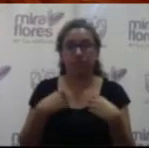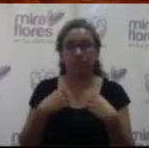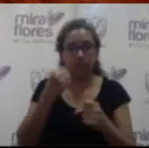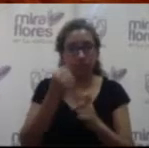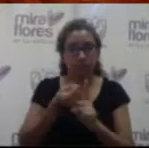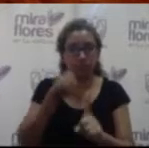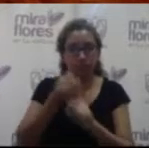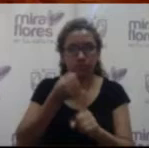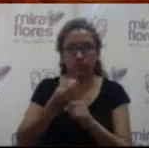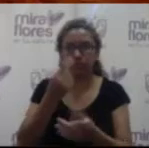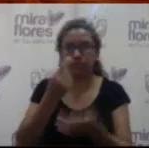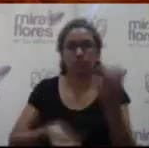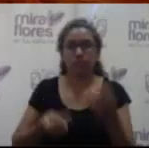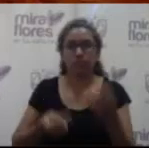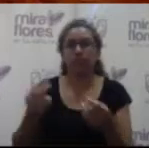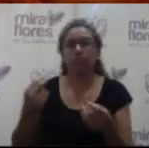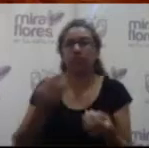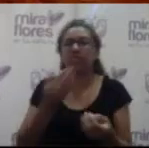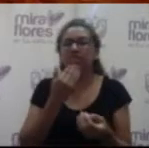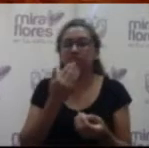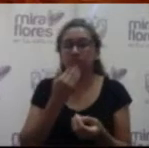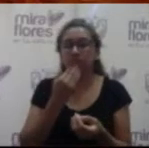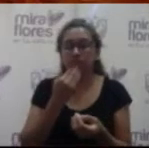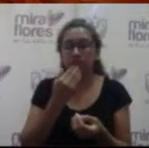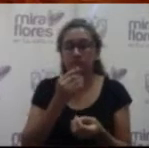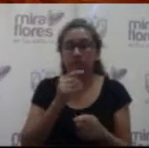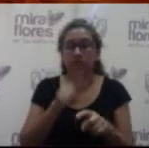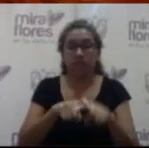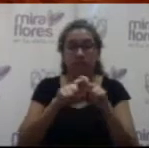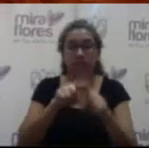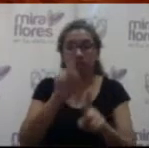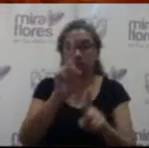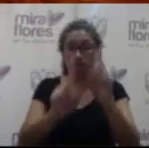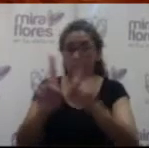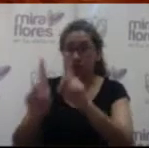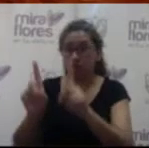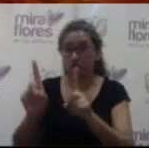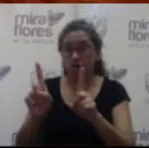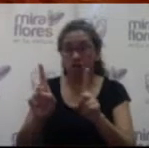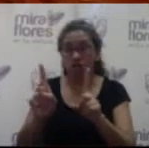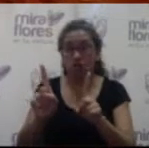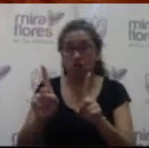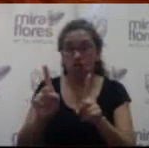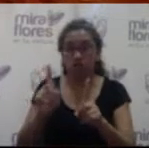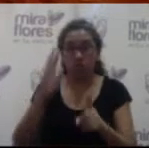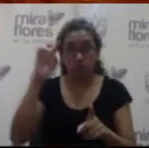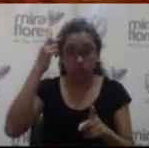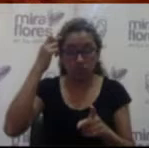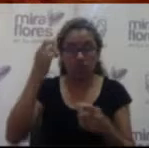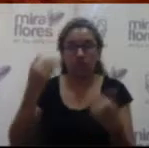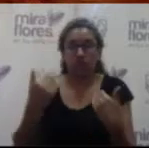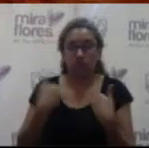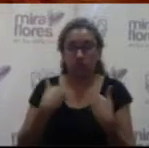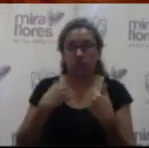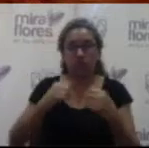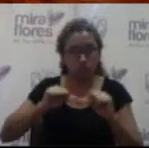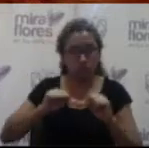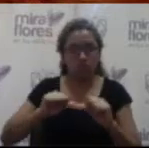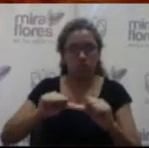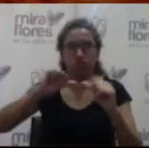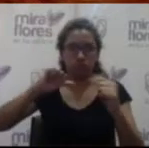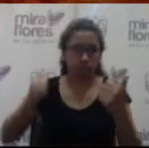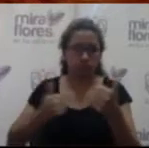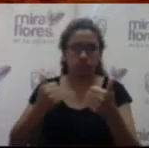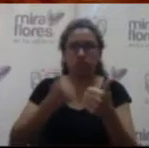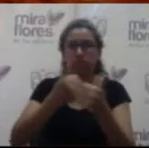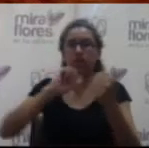coherencia de quienes no vayan a estar en un puesto público, sigan de todas maneras apoyando lo que